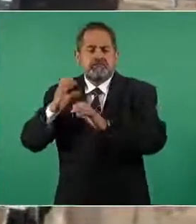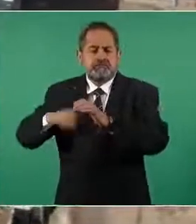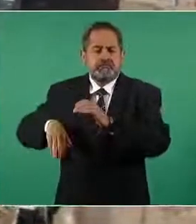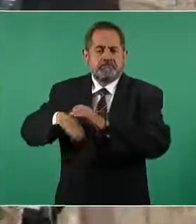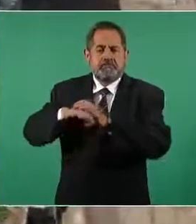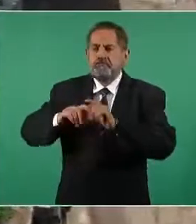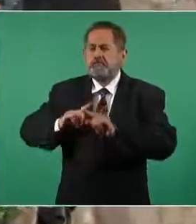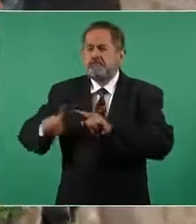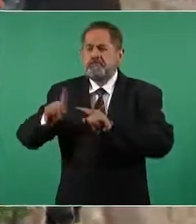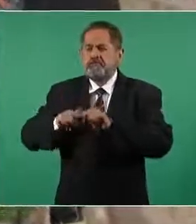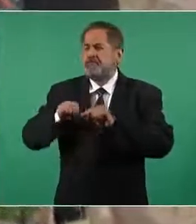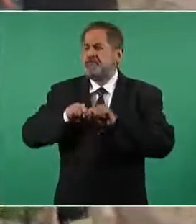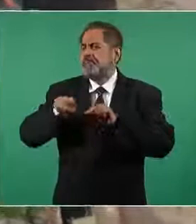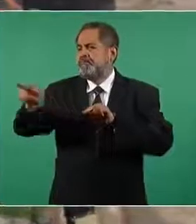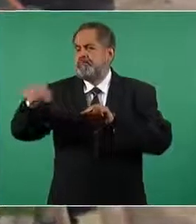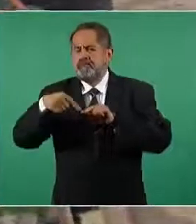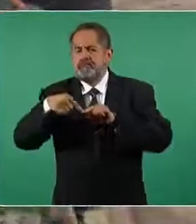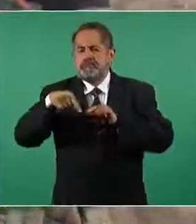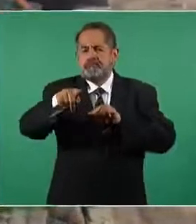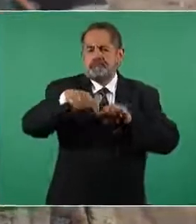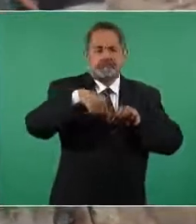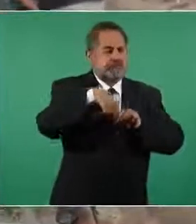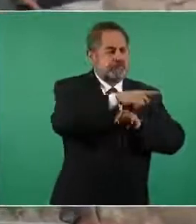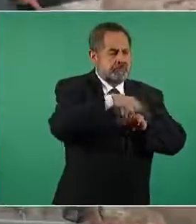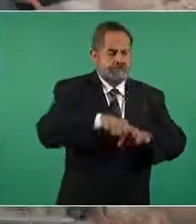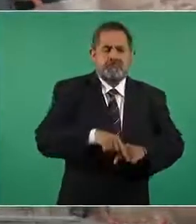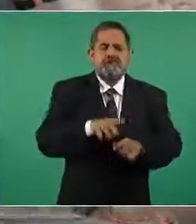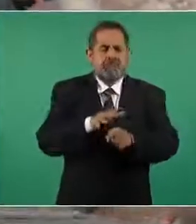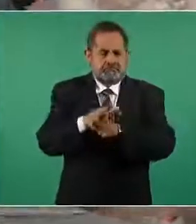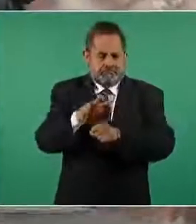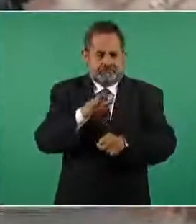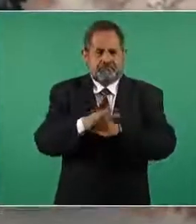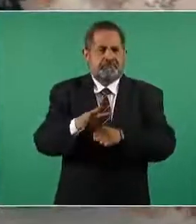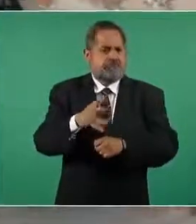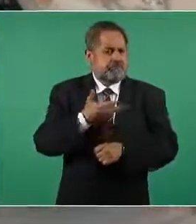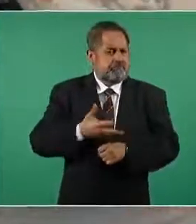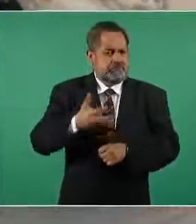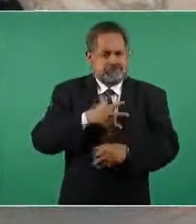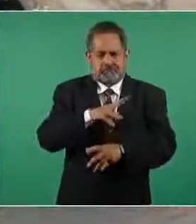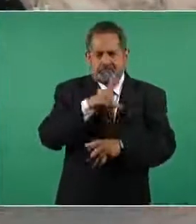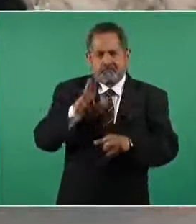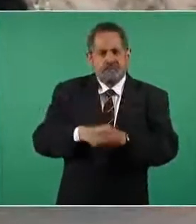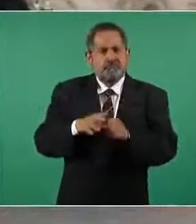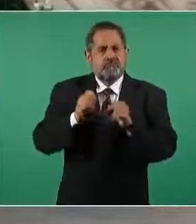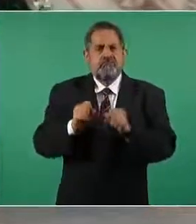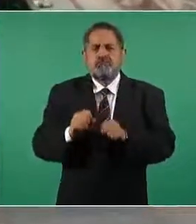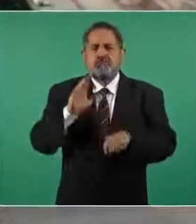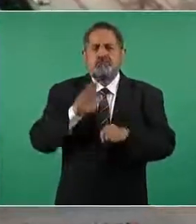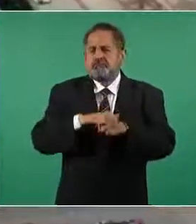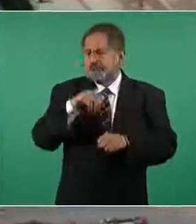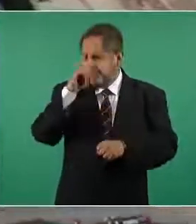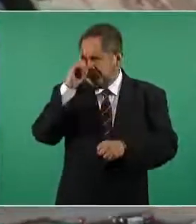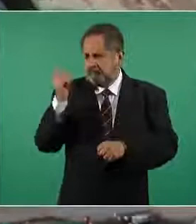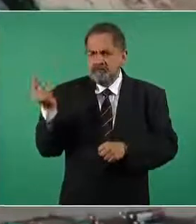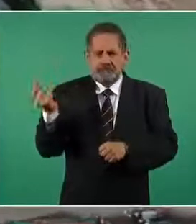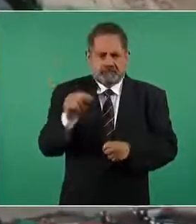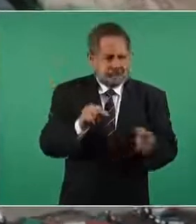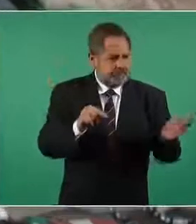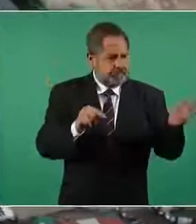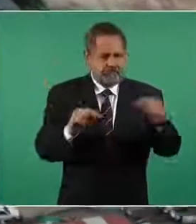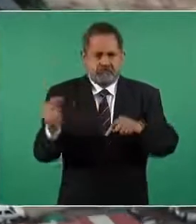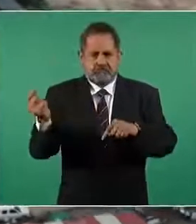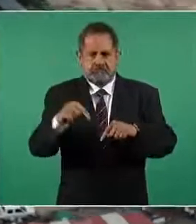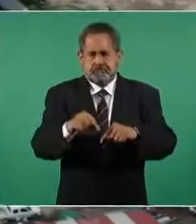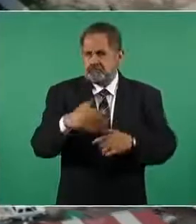garantiza la conectividad y la movilidad eficiente y segura y con una gran capacidad de